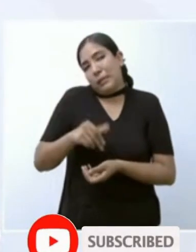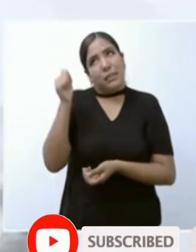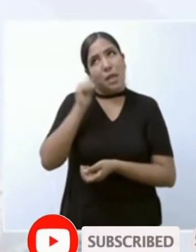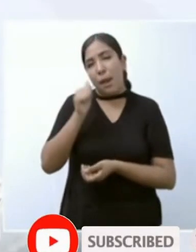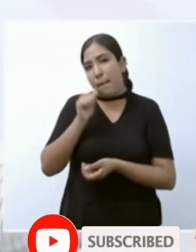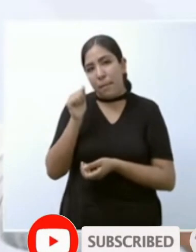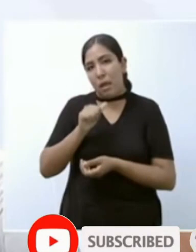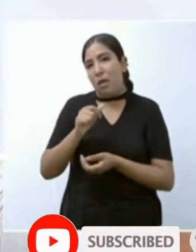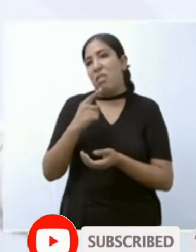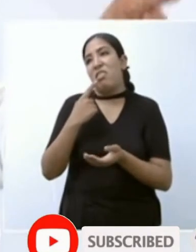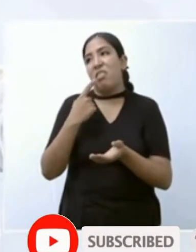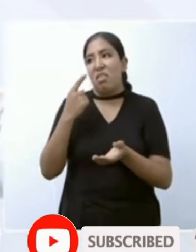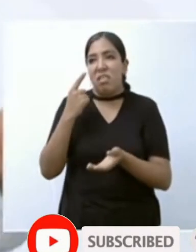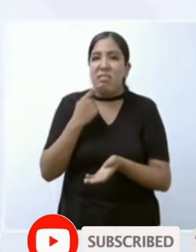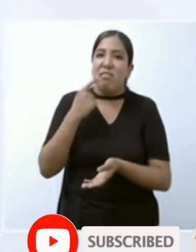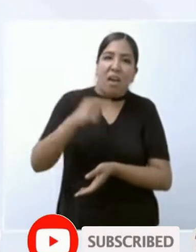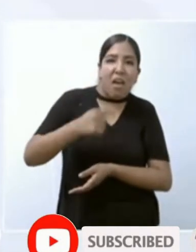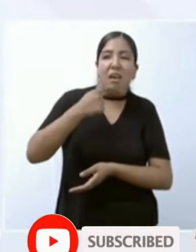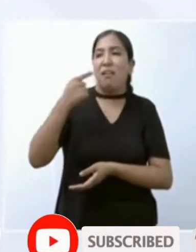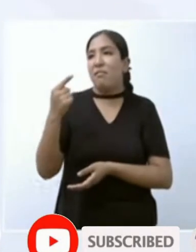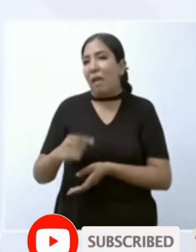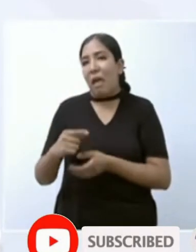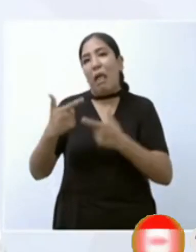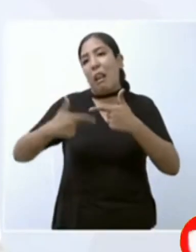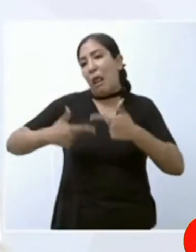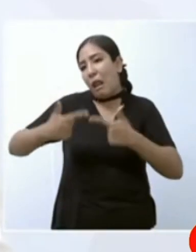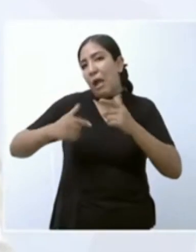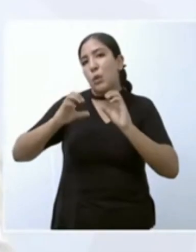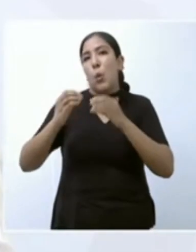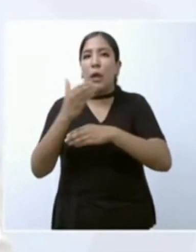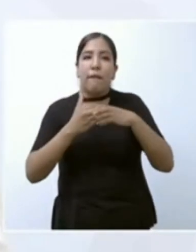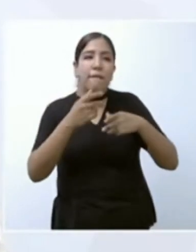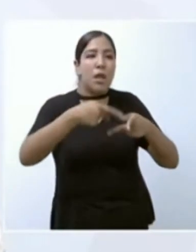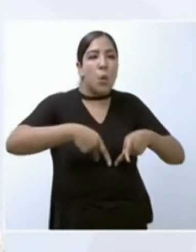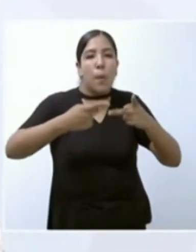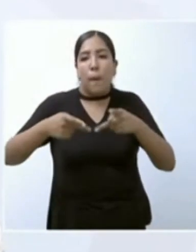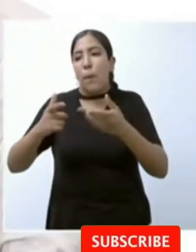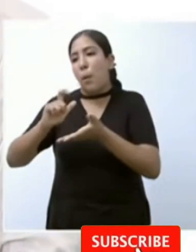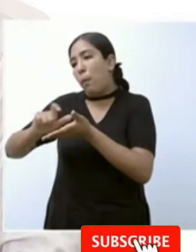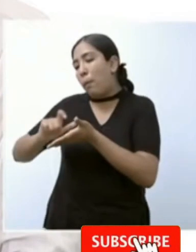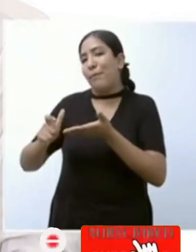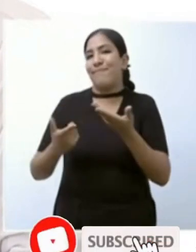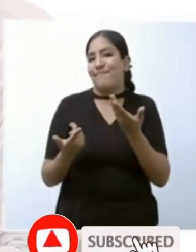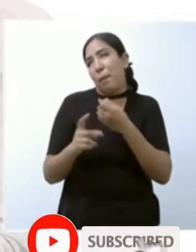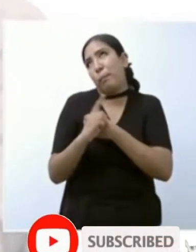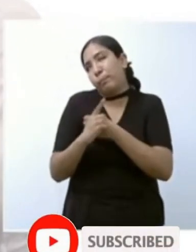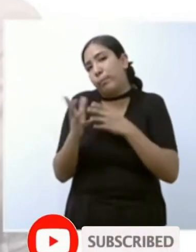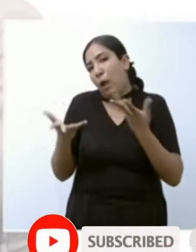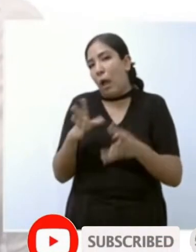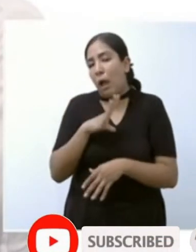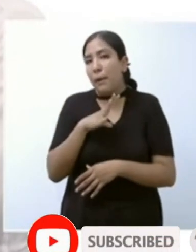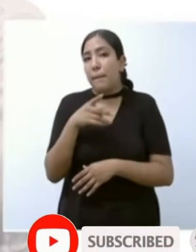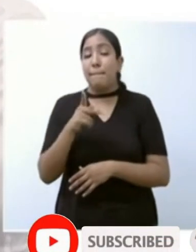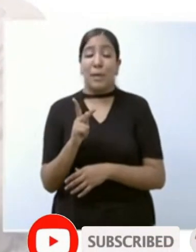tanto en lo de la leche como en lo del café pero no han abandonado México y México